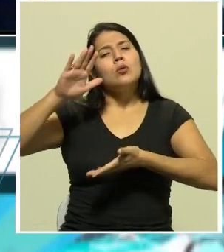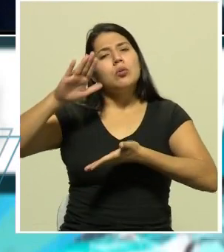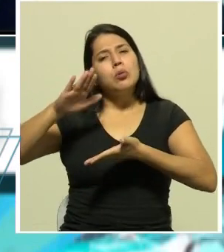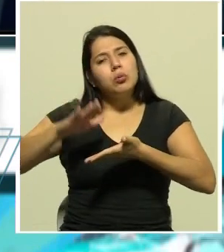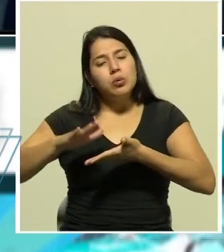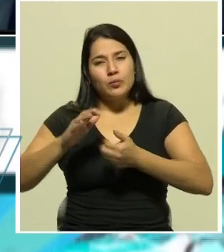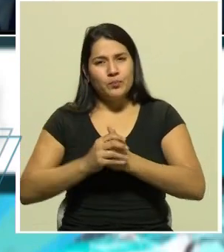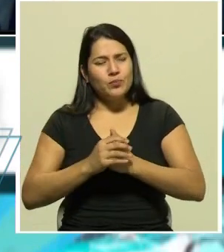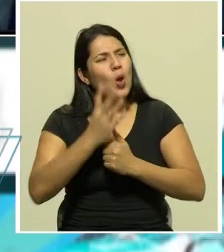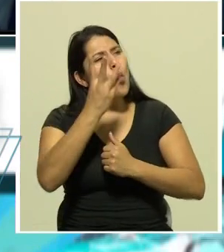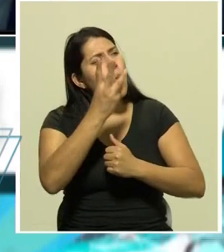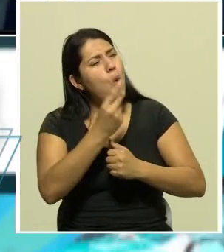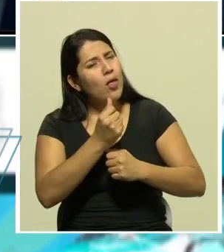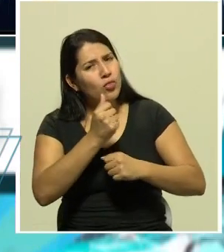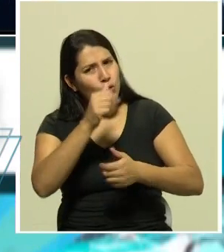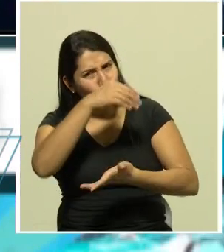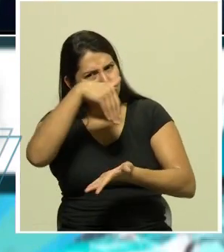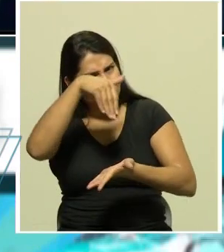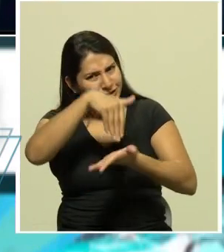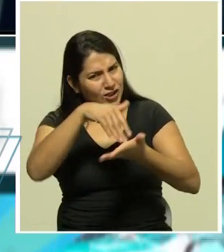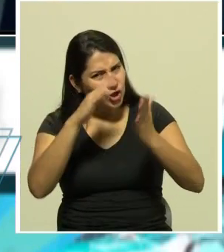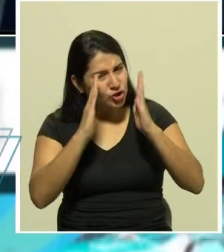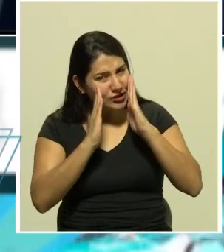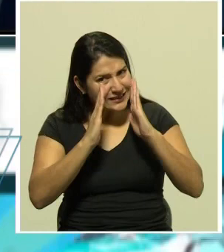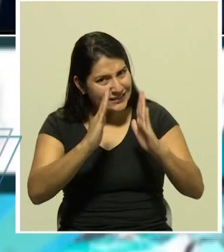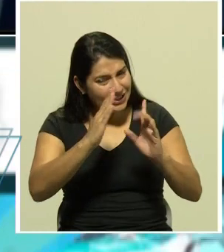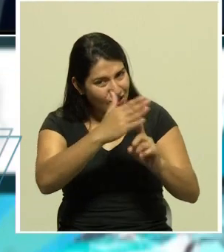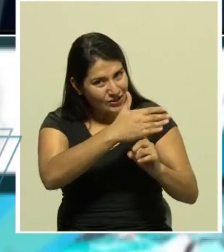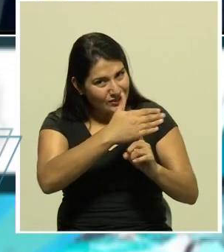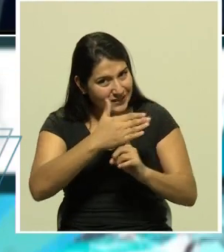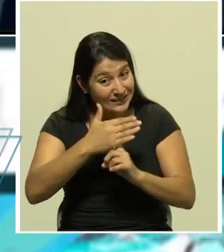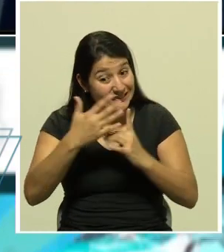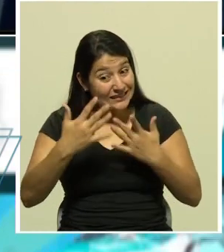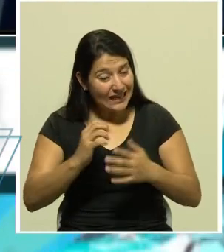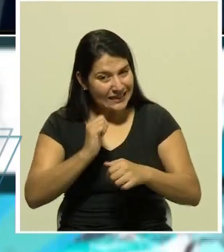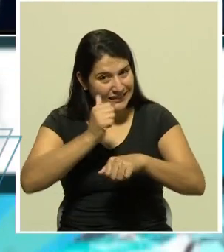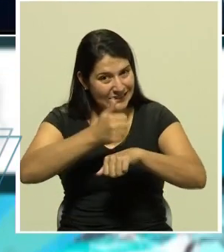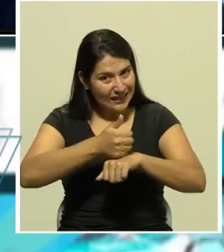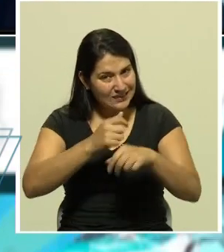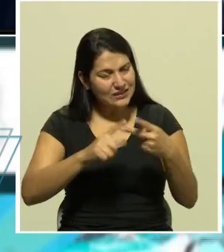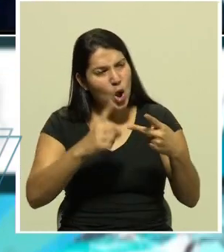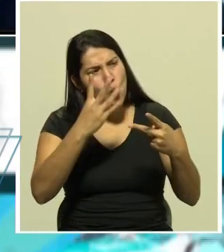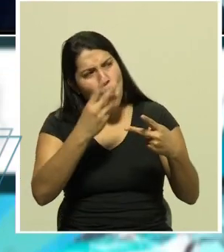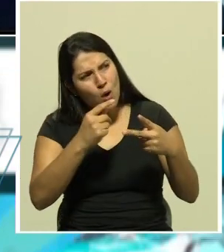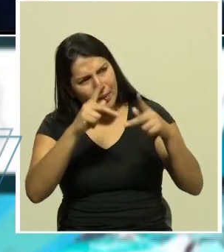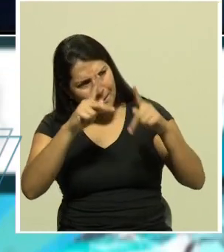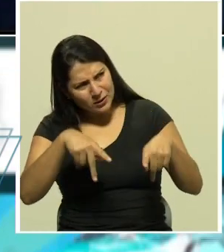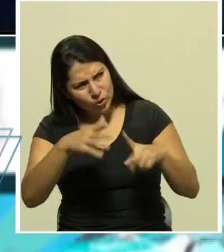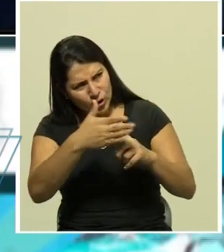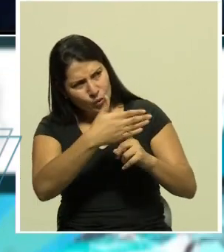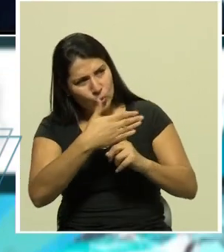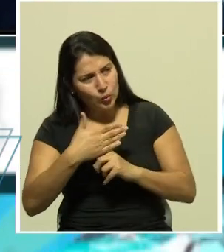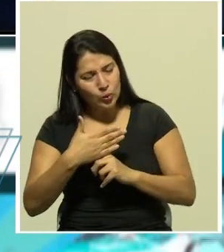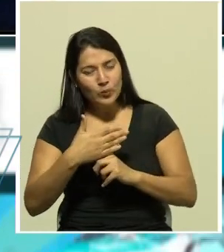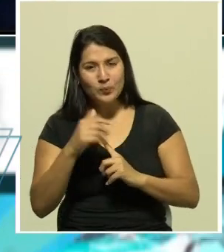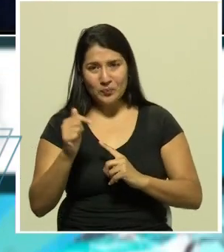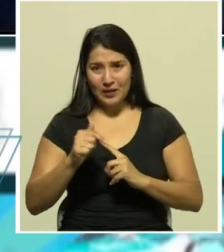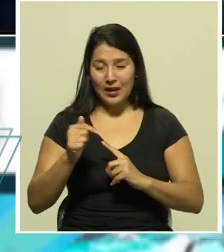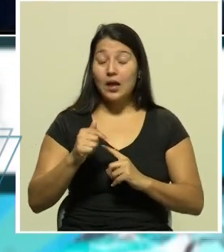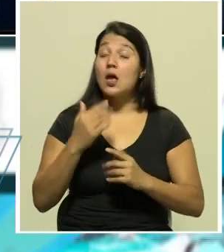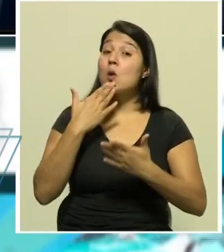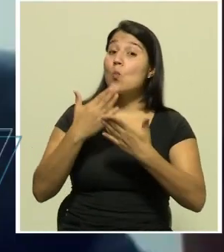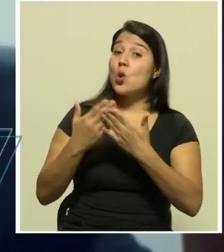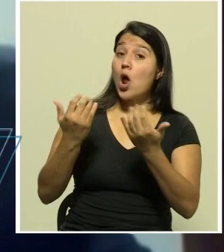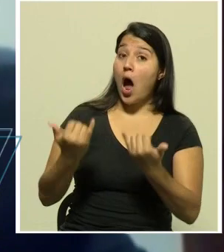en este momento? ¿dónde están? ¿y cuántas personas han logrado proteger en ellos? Muy bien en este momento